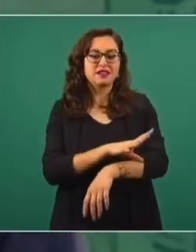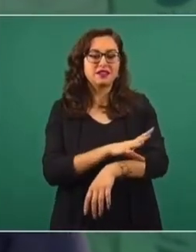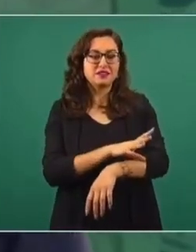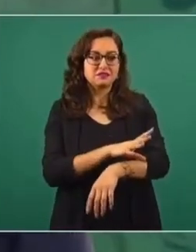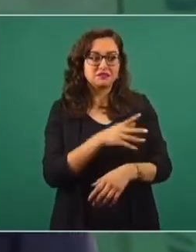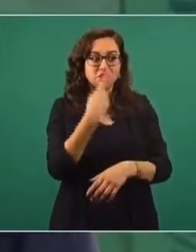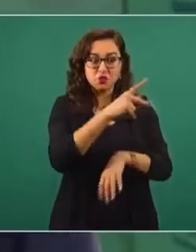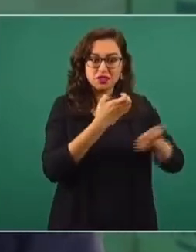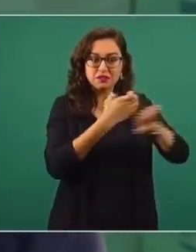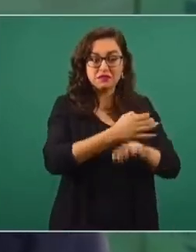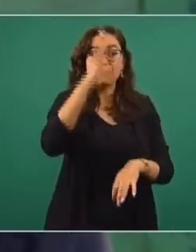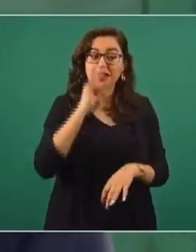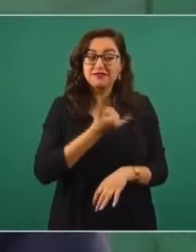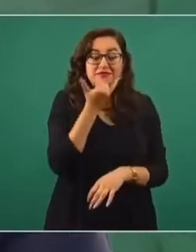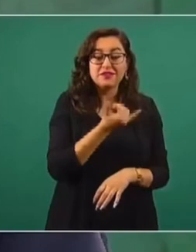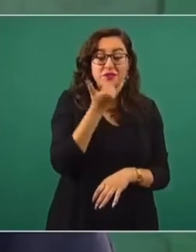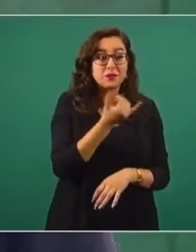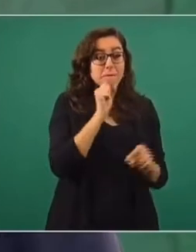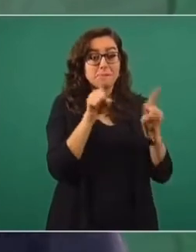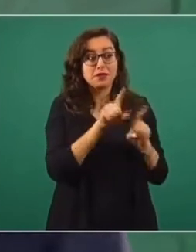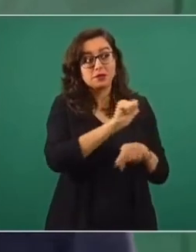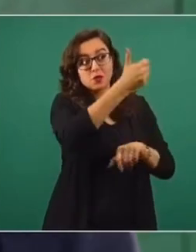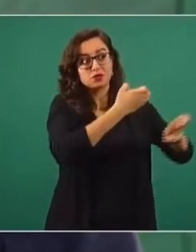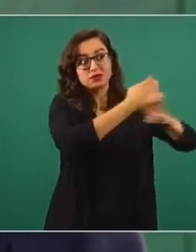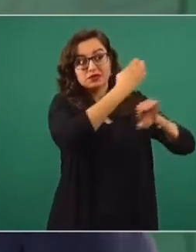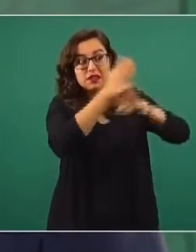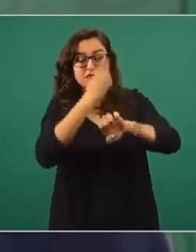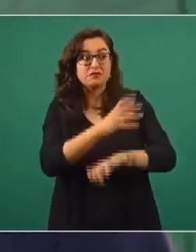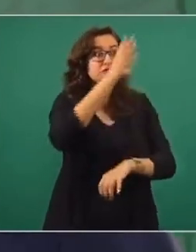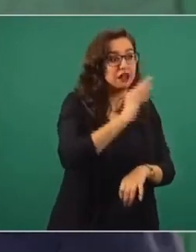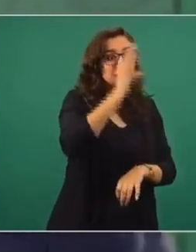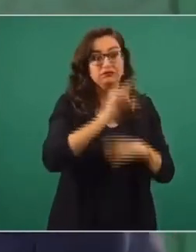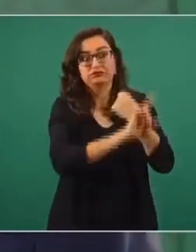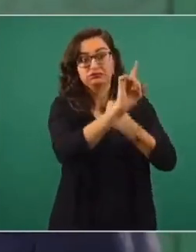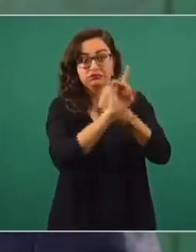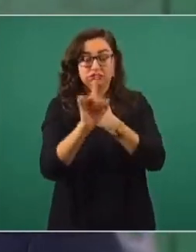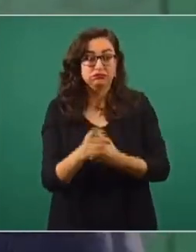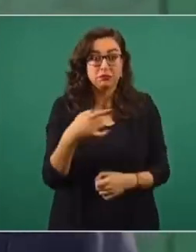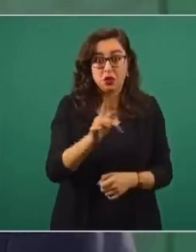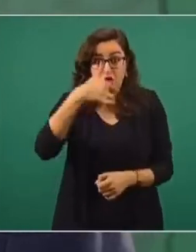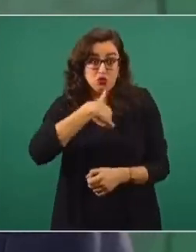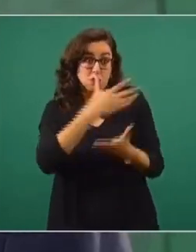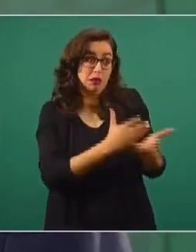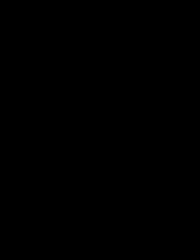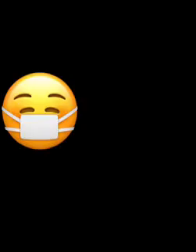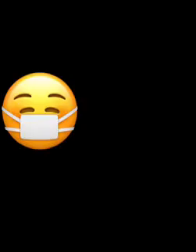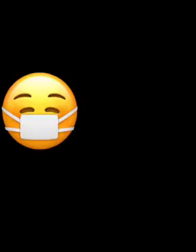cuando menos en ese Estado y en otros Estados de la Unión Americana. Pero eso ya no me corresponde a mí mencionarlo.